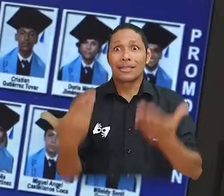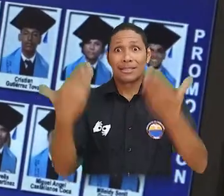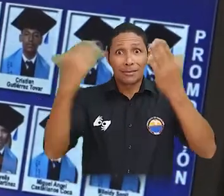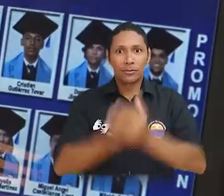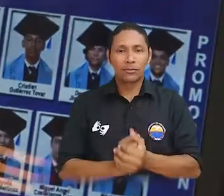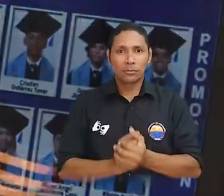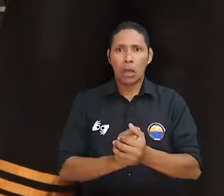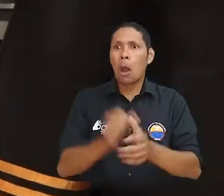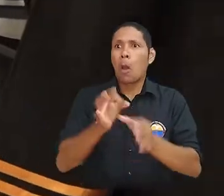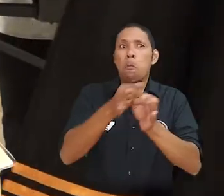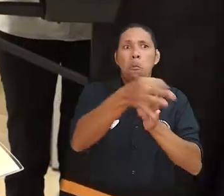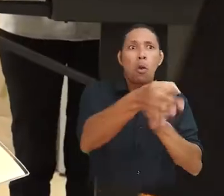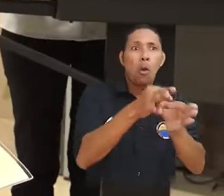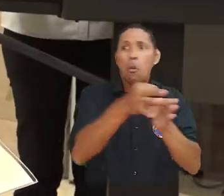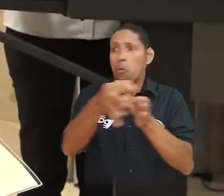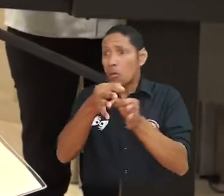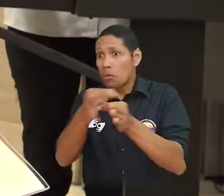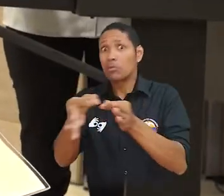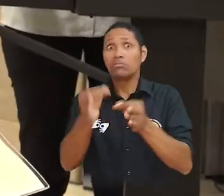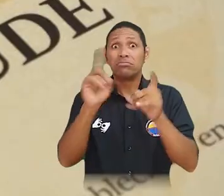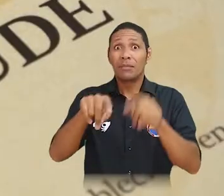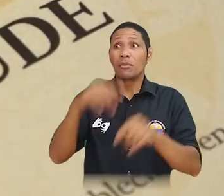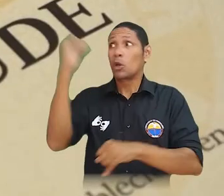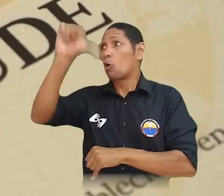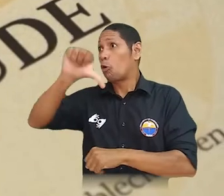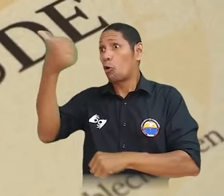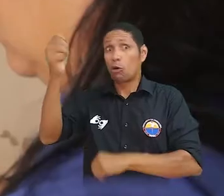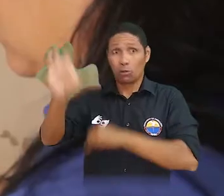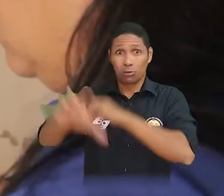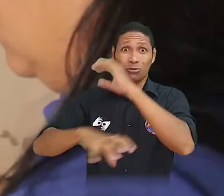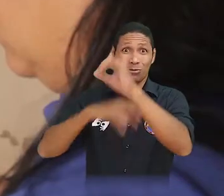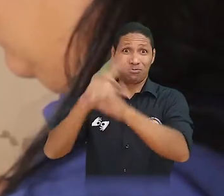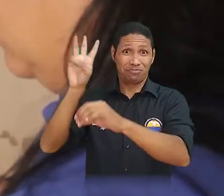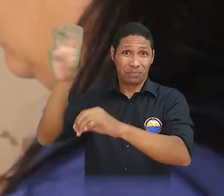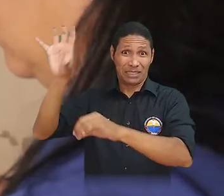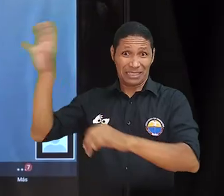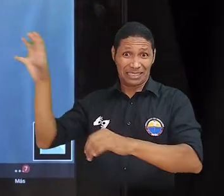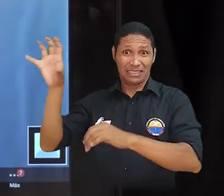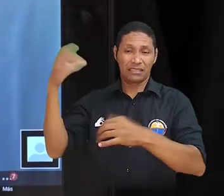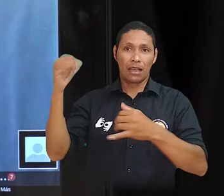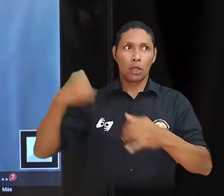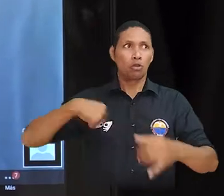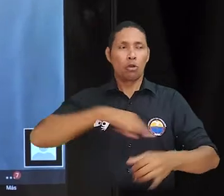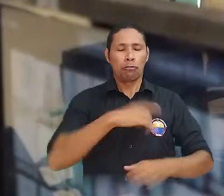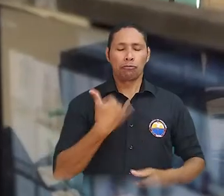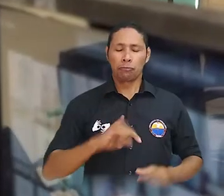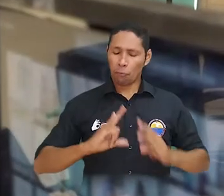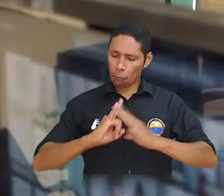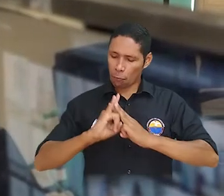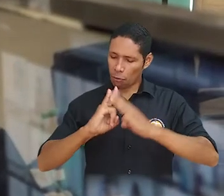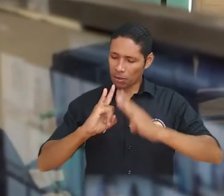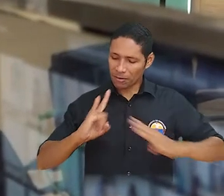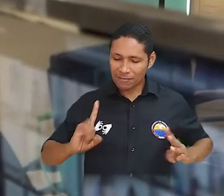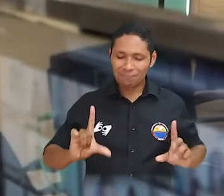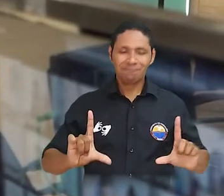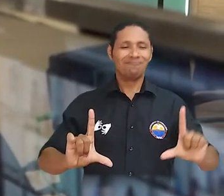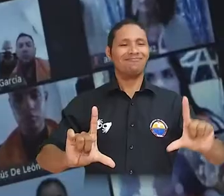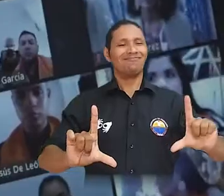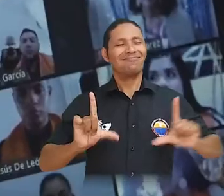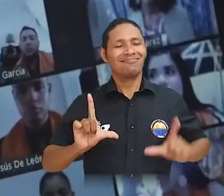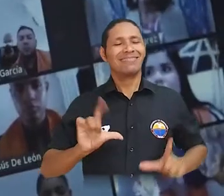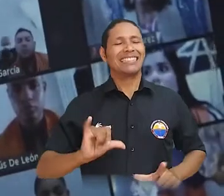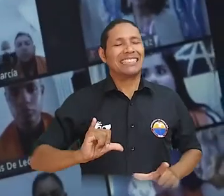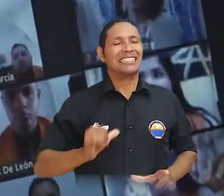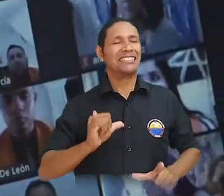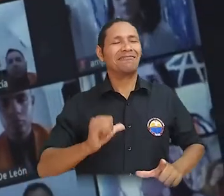tecnológico, lo que nos permite la tecnología. Estar hoy desde varios municipios, incluso fuera del país, que sea un motivo de orgullo para